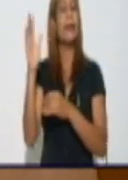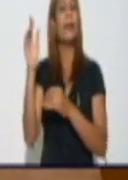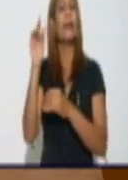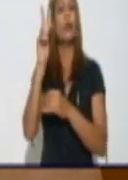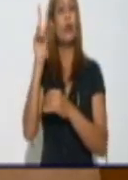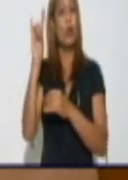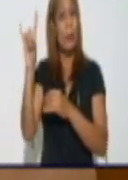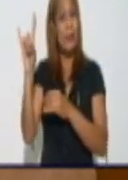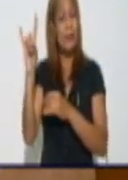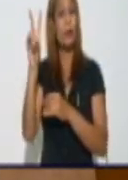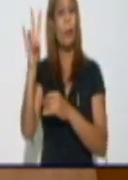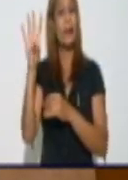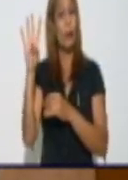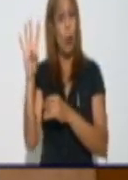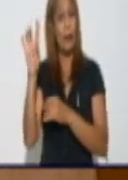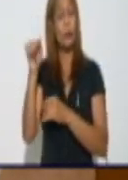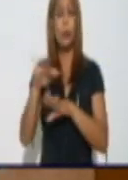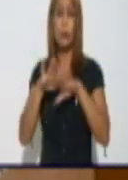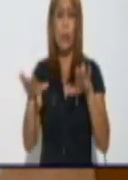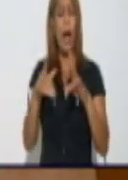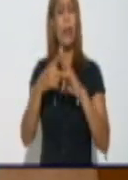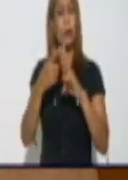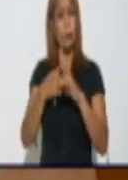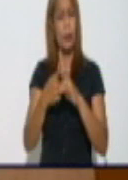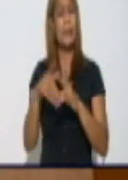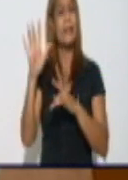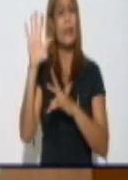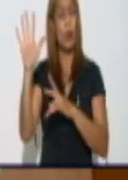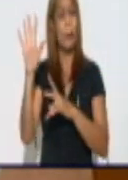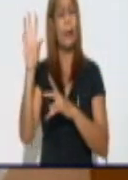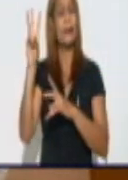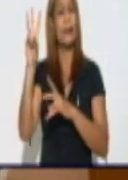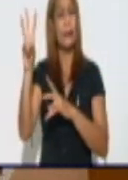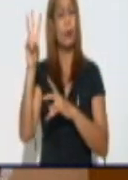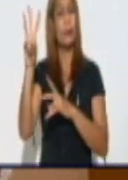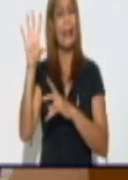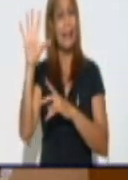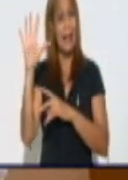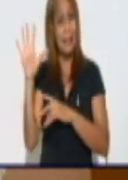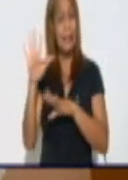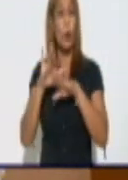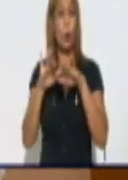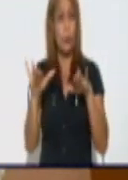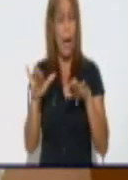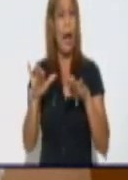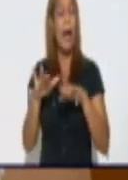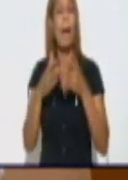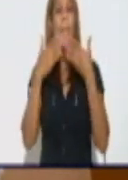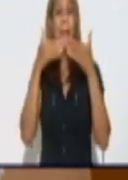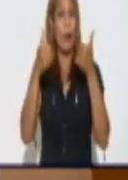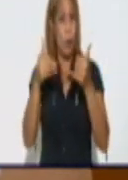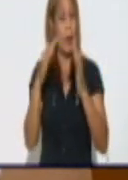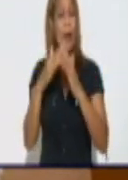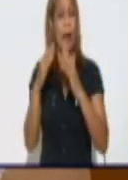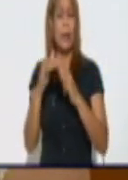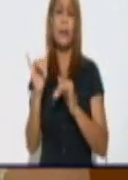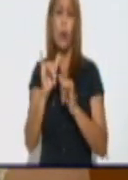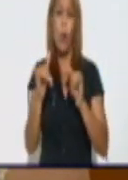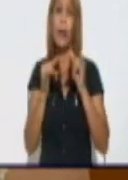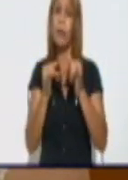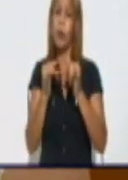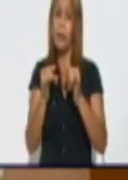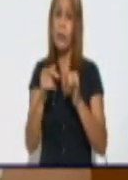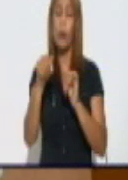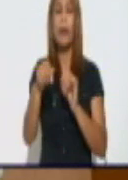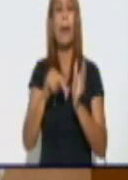Y se han recuperado hasta la fecha 5.537. Como bien se expresaba en el noticiero hace unos minutos,